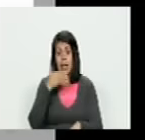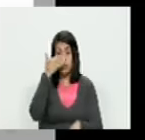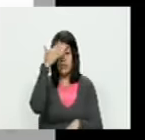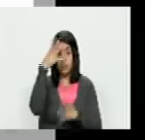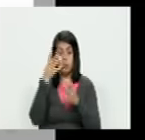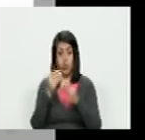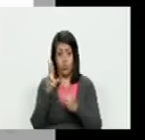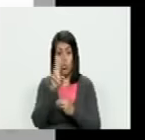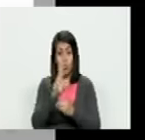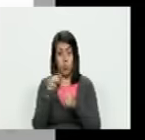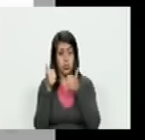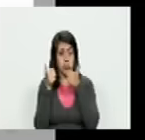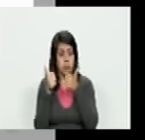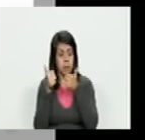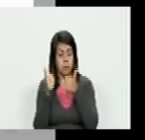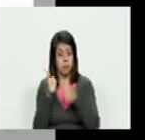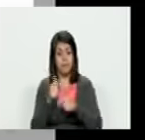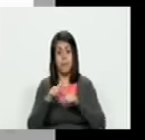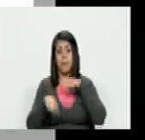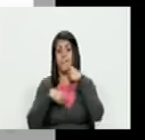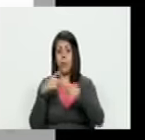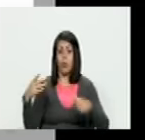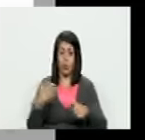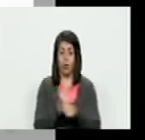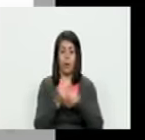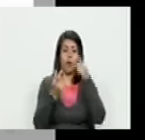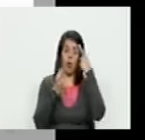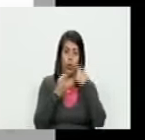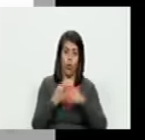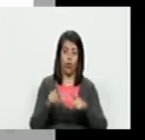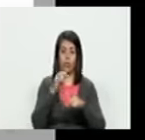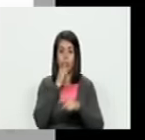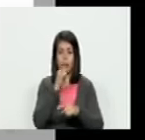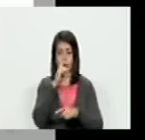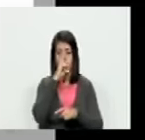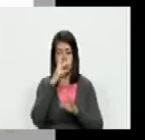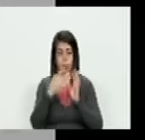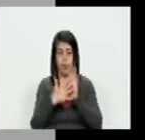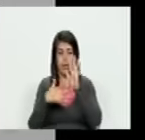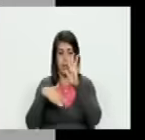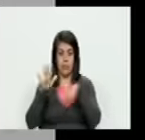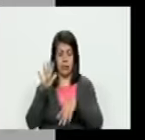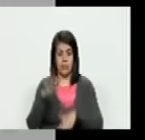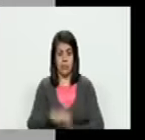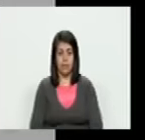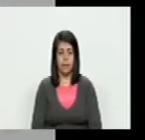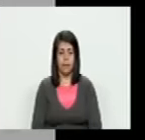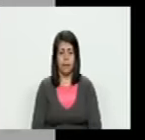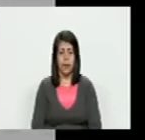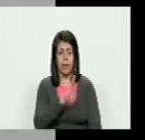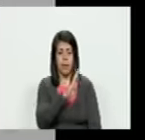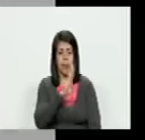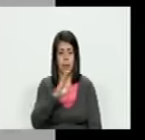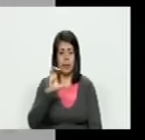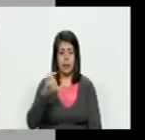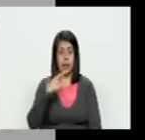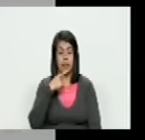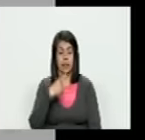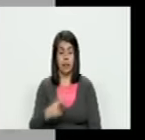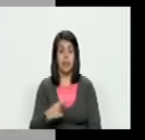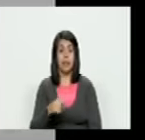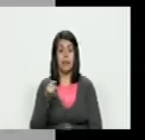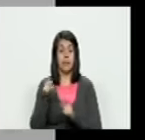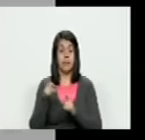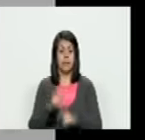muy útil este Ghost Security y luego encontramos otra noticia del año 2015 donde la BBC dice que Ghost